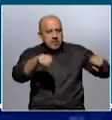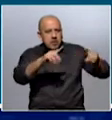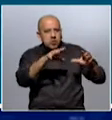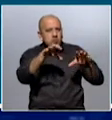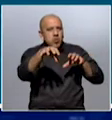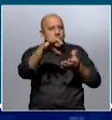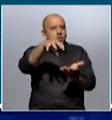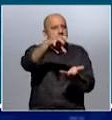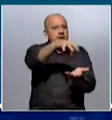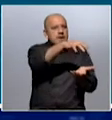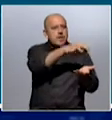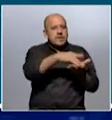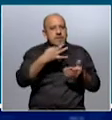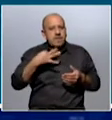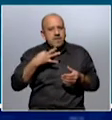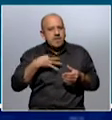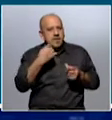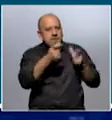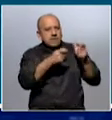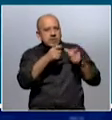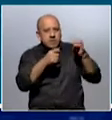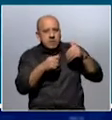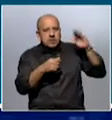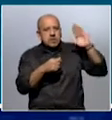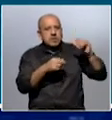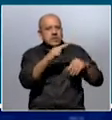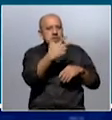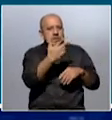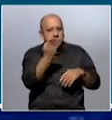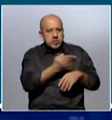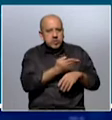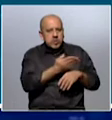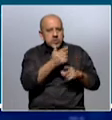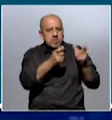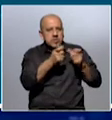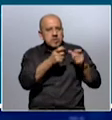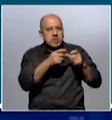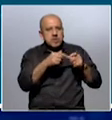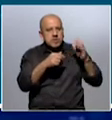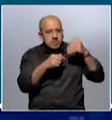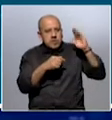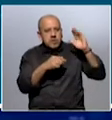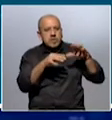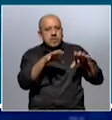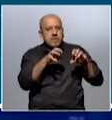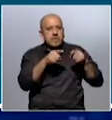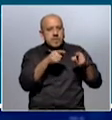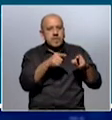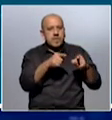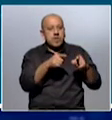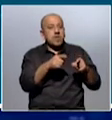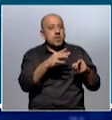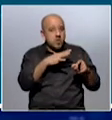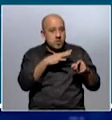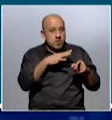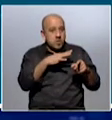sanitarias de vida para las personas mayores, ese 3% de las personas mayores que viven en ese tipo de establecimientos, y